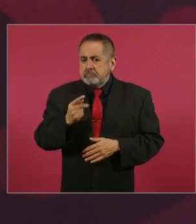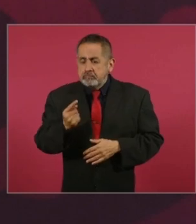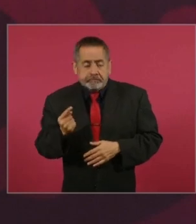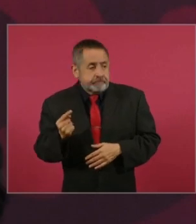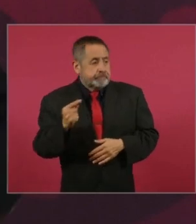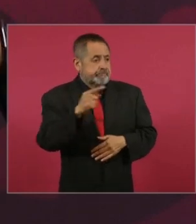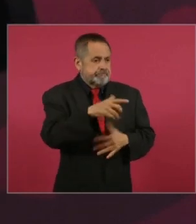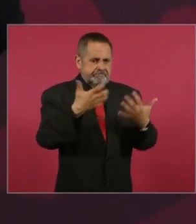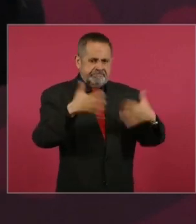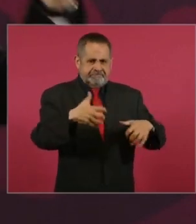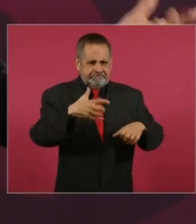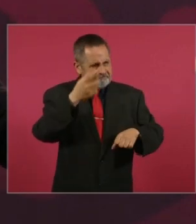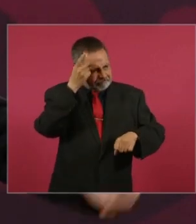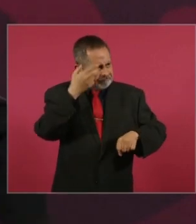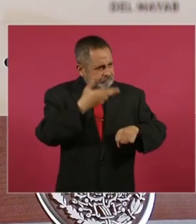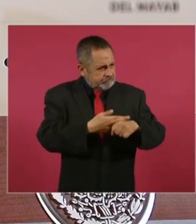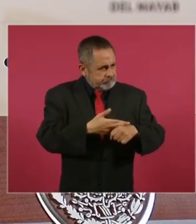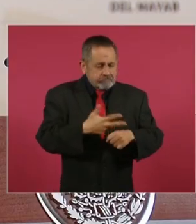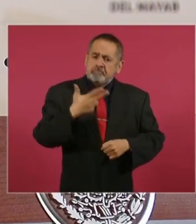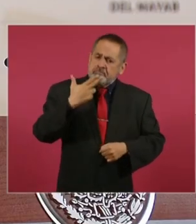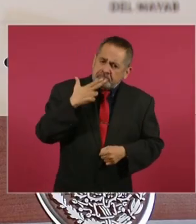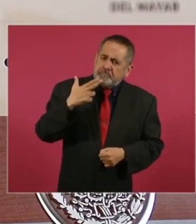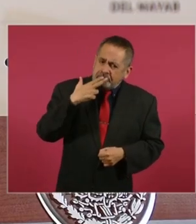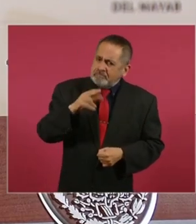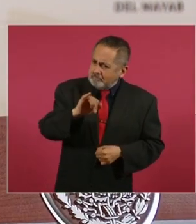y a los banqueros.